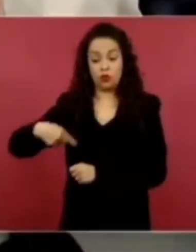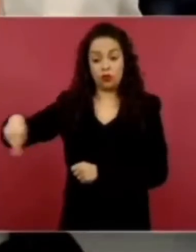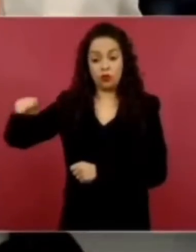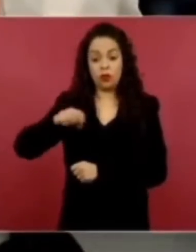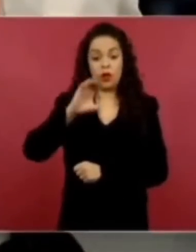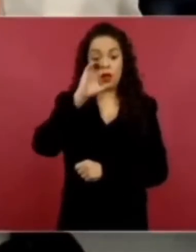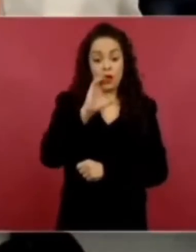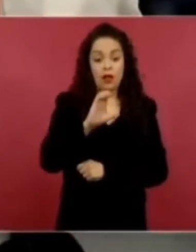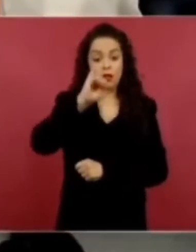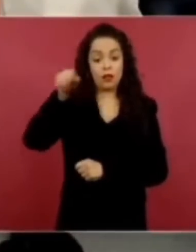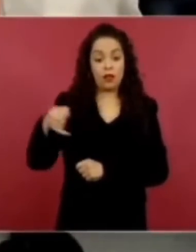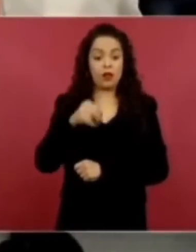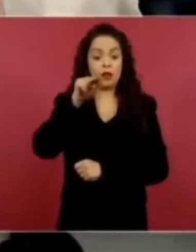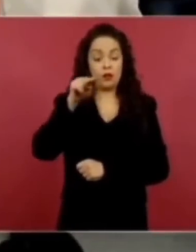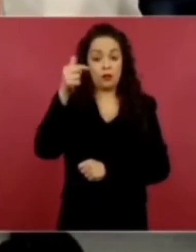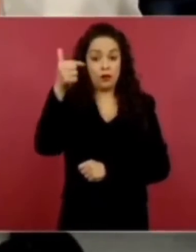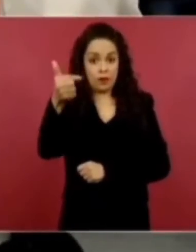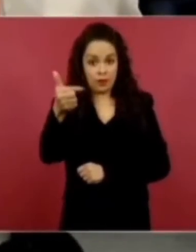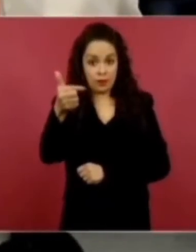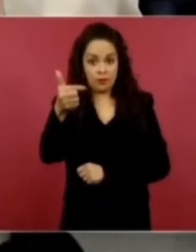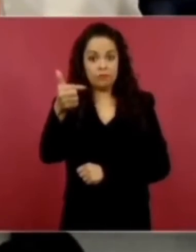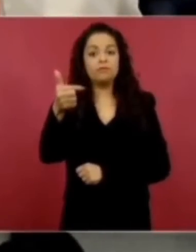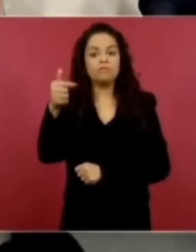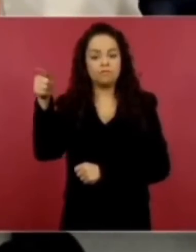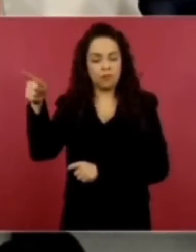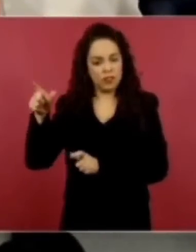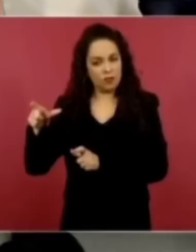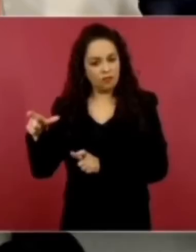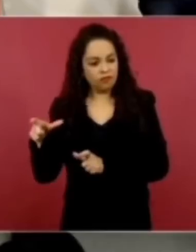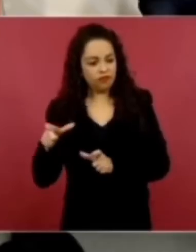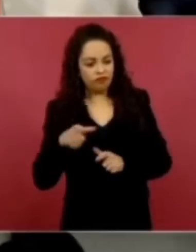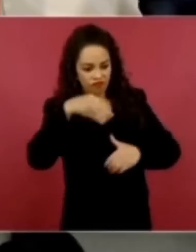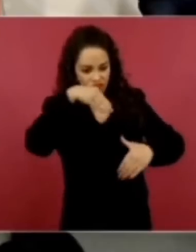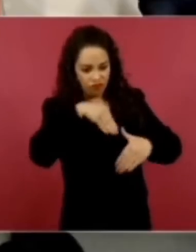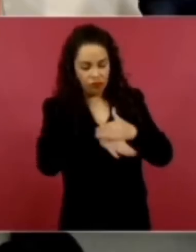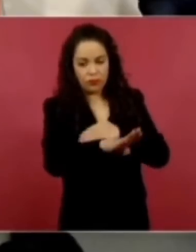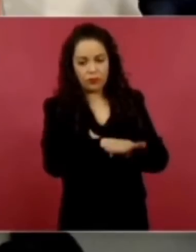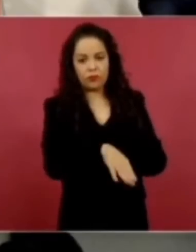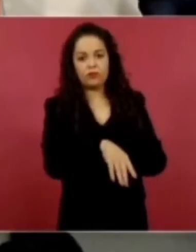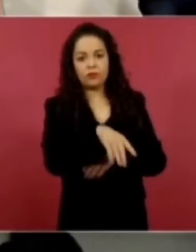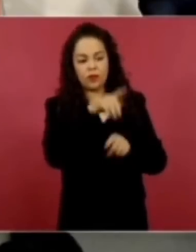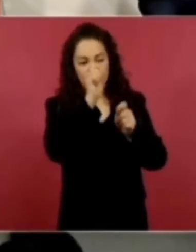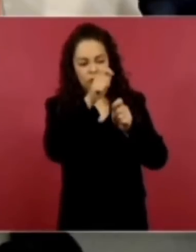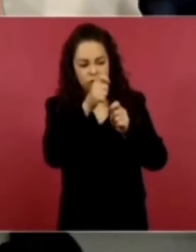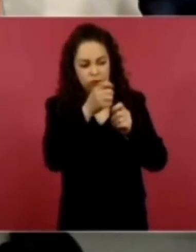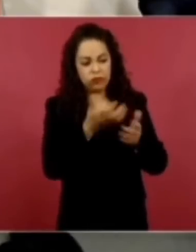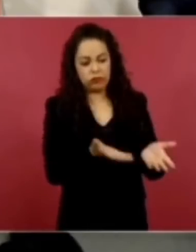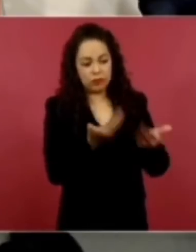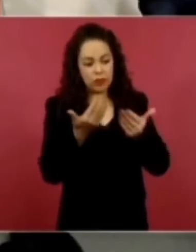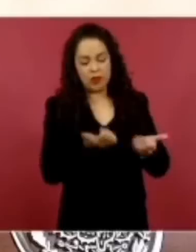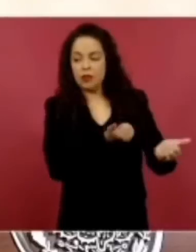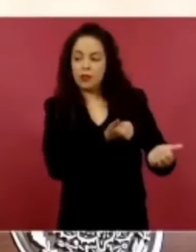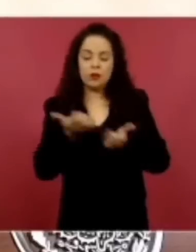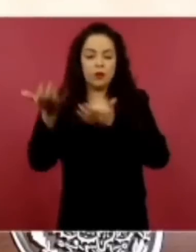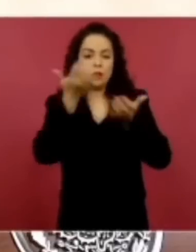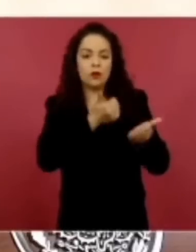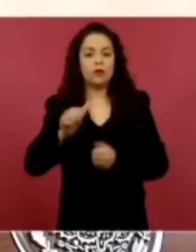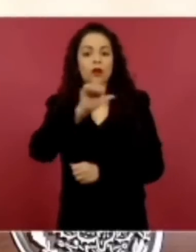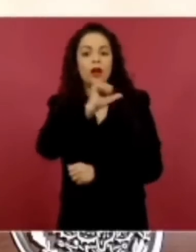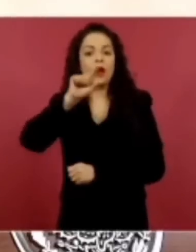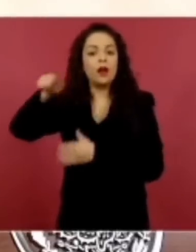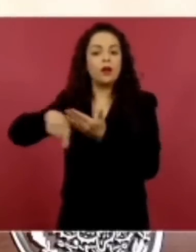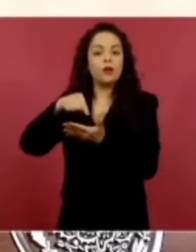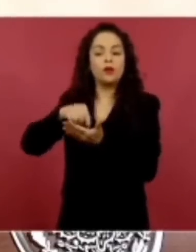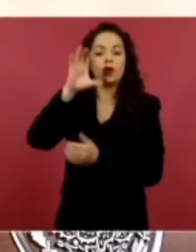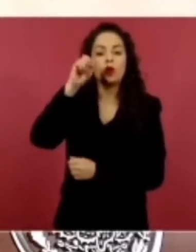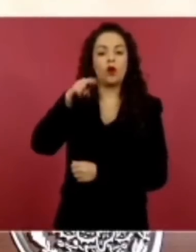todo el material, lo llevan hacia la Concordia. Esa situación, pues pasan por el campamento